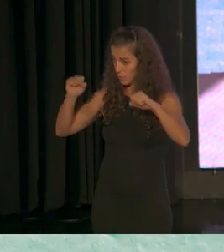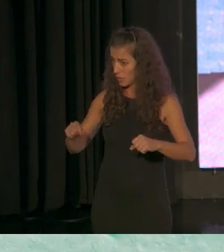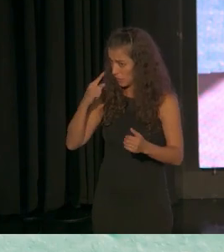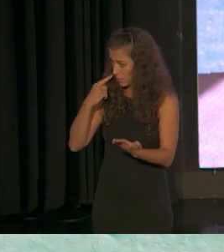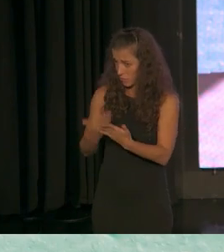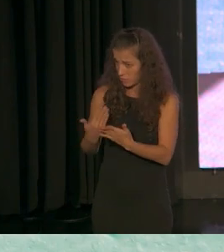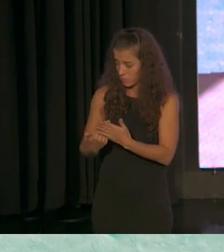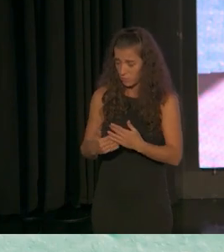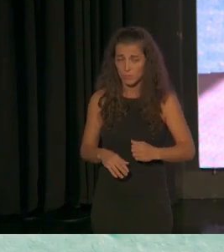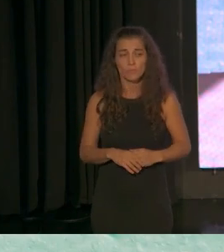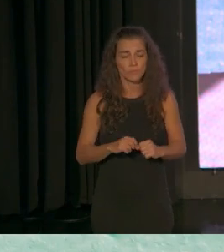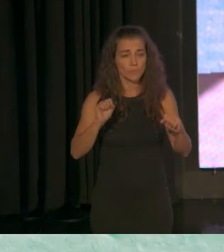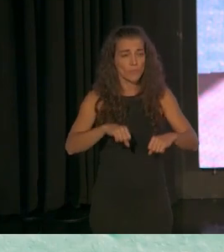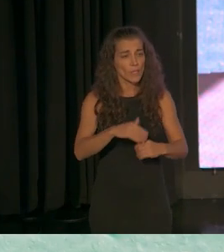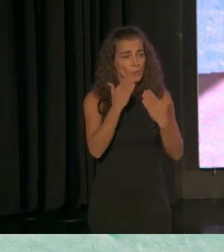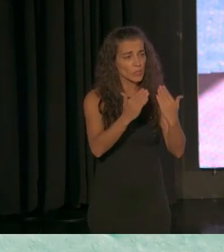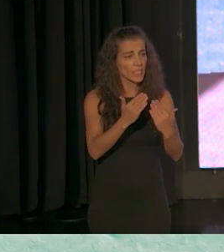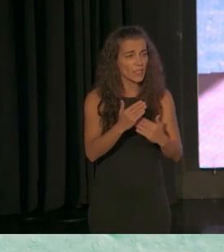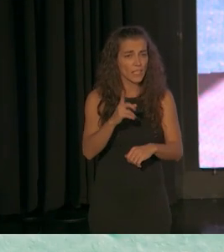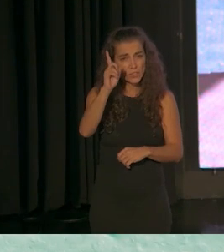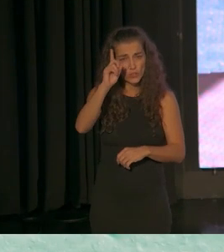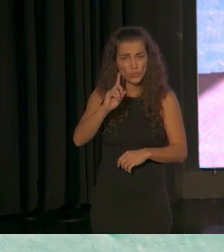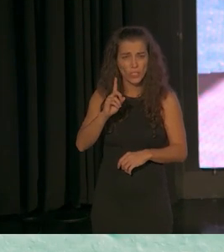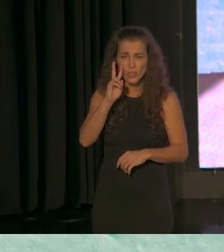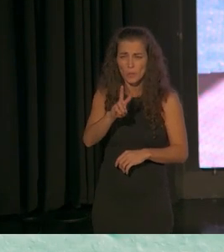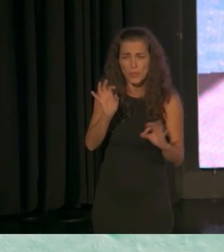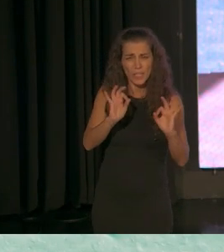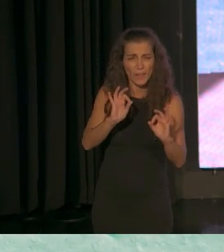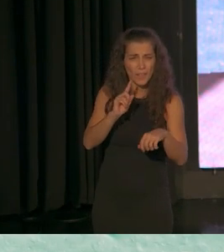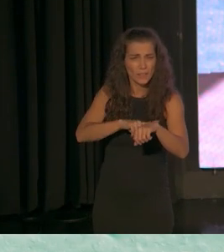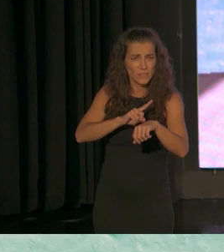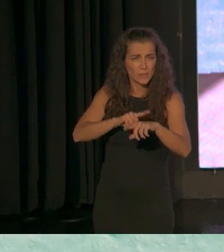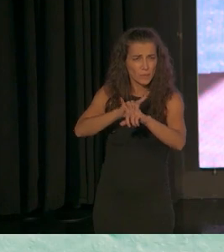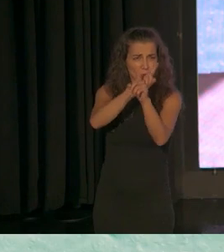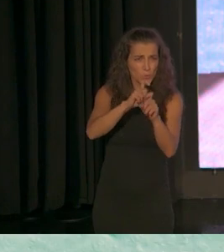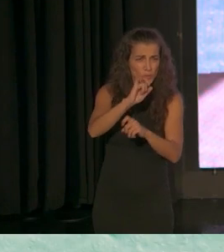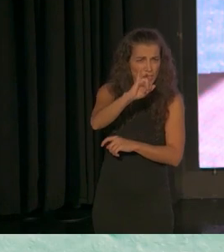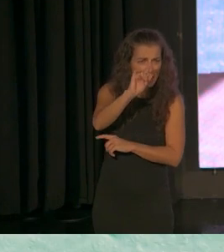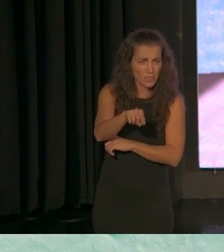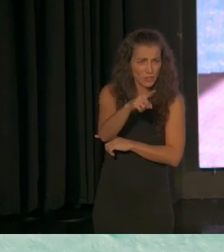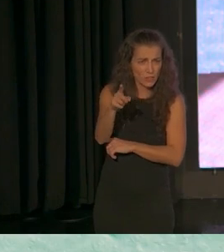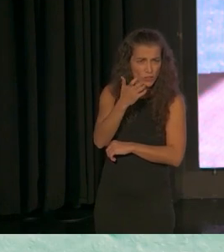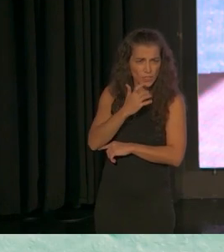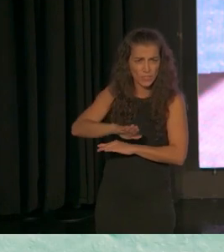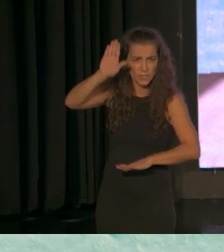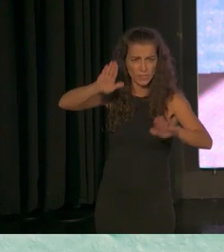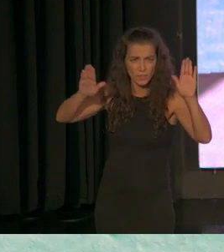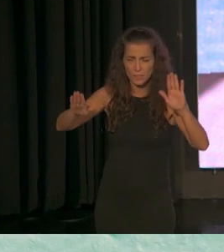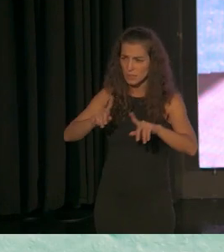pues muchas gracias Climén yo no sé si tenemos yo creo no veo nada no sé si tenemos tiempo para preguntas si alguien quiere hacer alguna pregunta